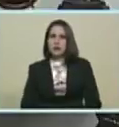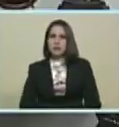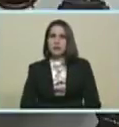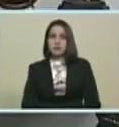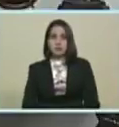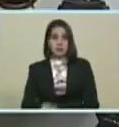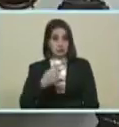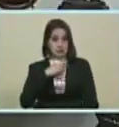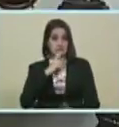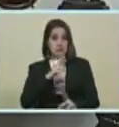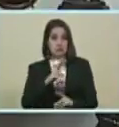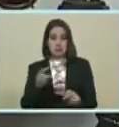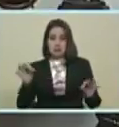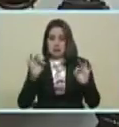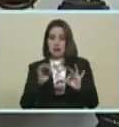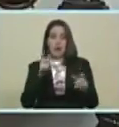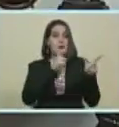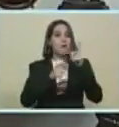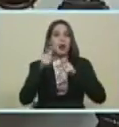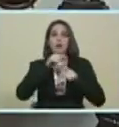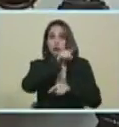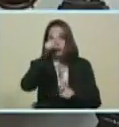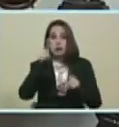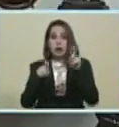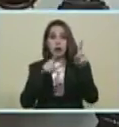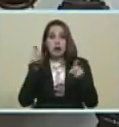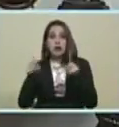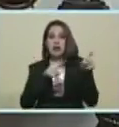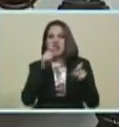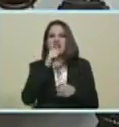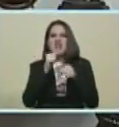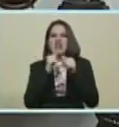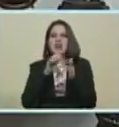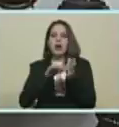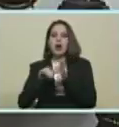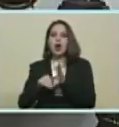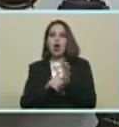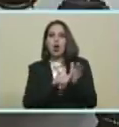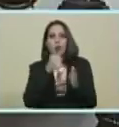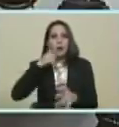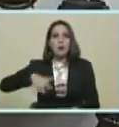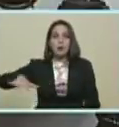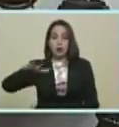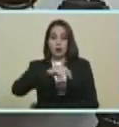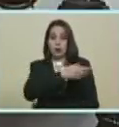Yo no voy a contestar Esa pregunta Yo la dejo en el aire ¿Quién roba al pueblo?